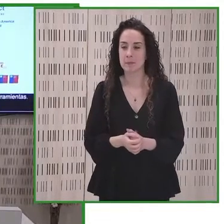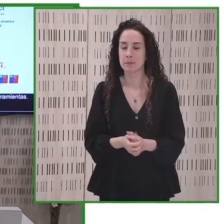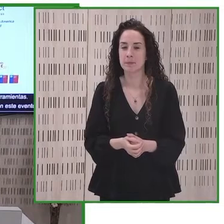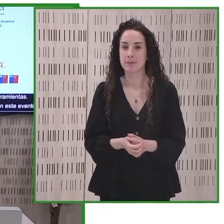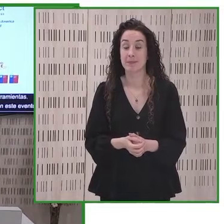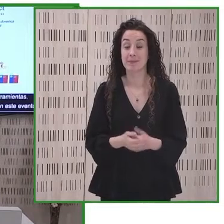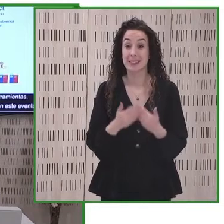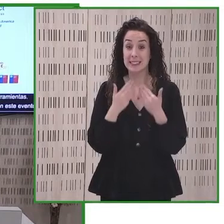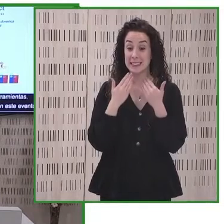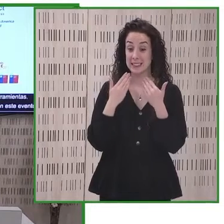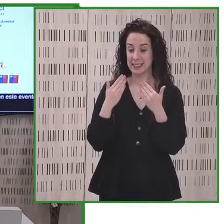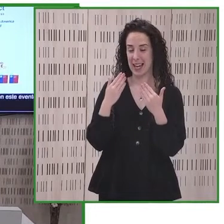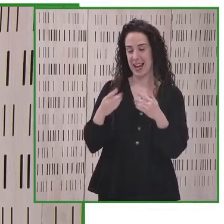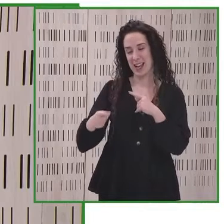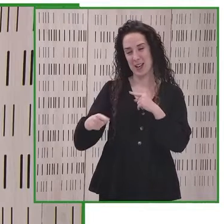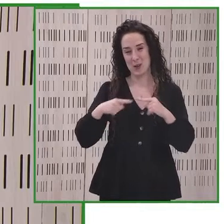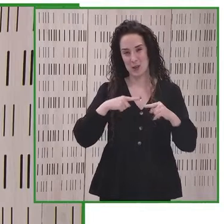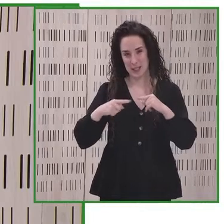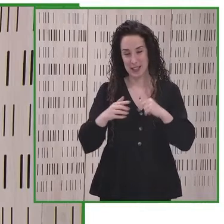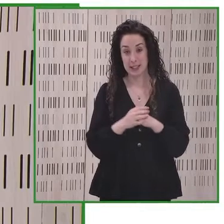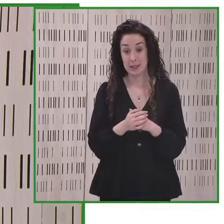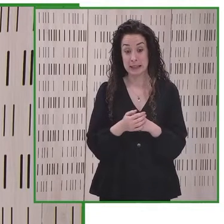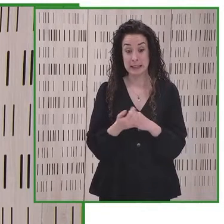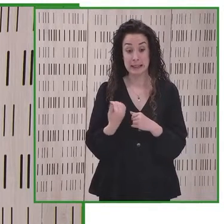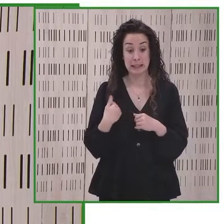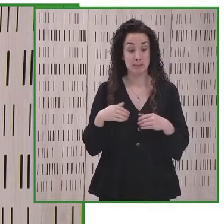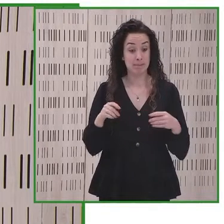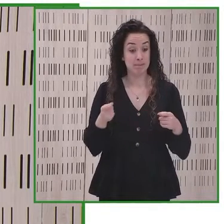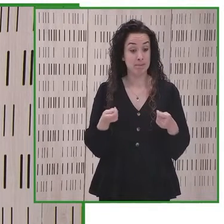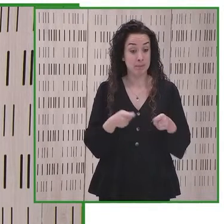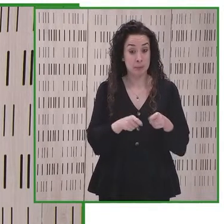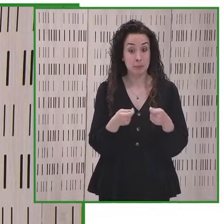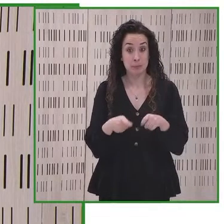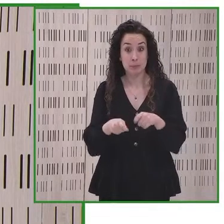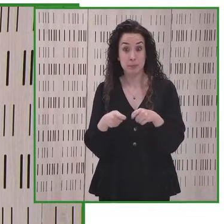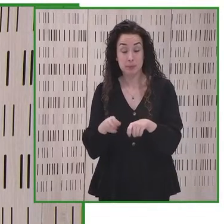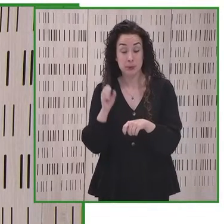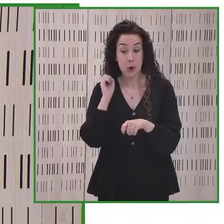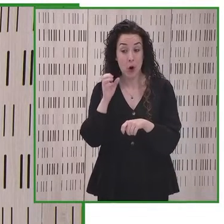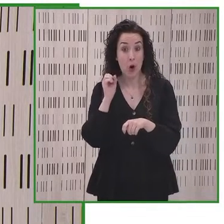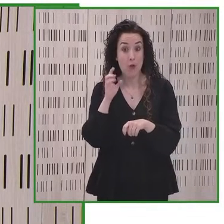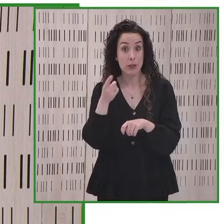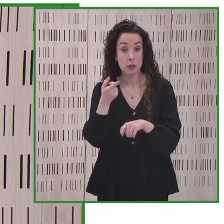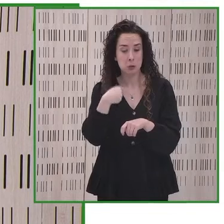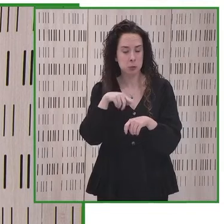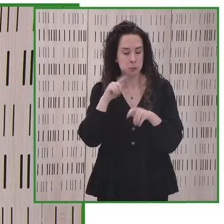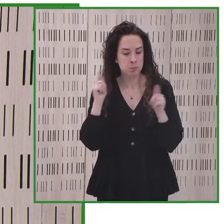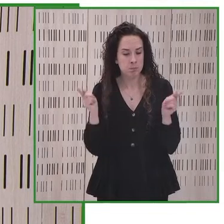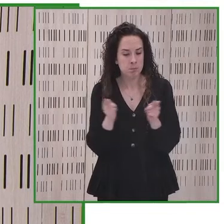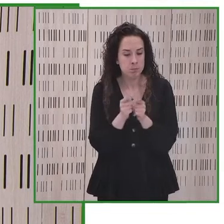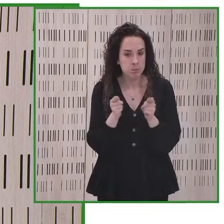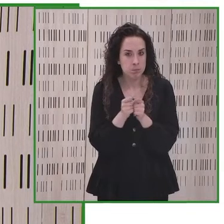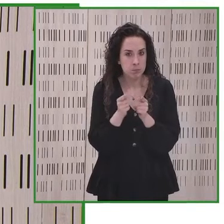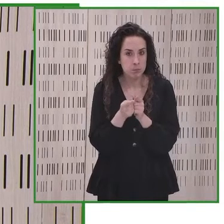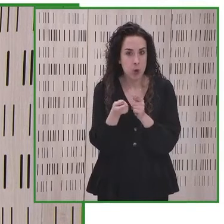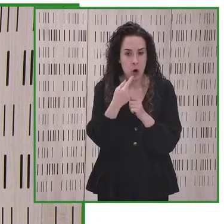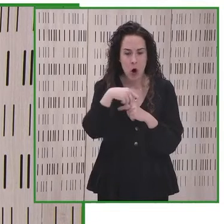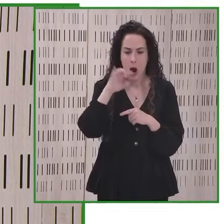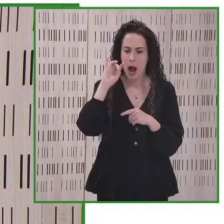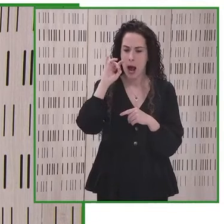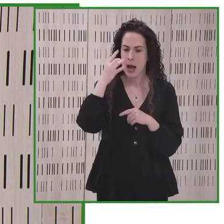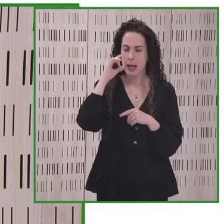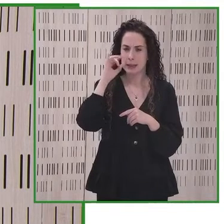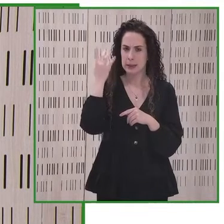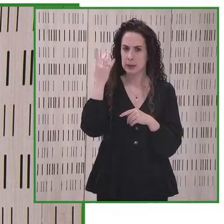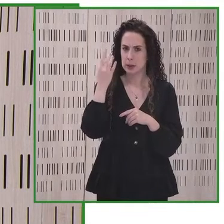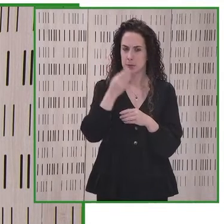muchas gracias directora y para ir cerrando esta primera parte de la conferencia me gustaría hacerles un pequeño resumen de las actividades que tenemos